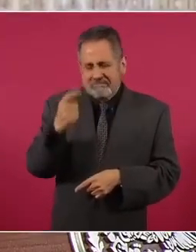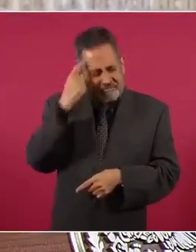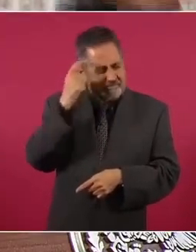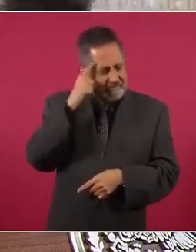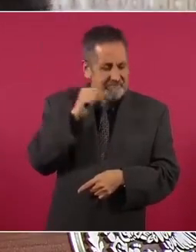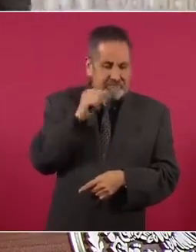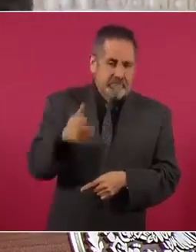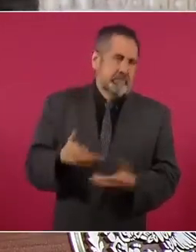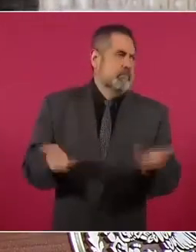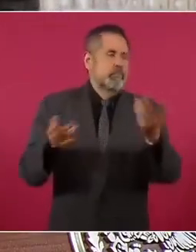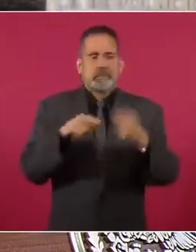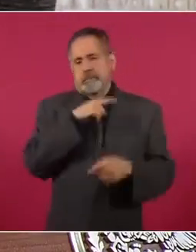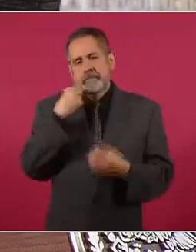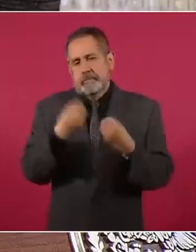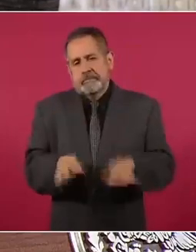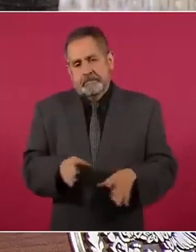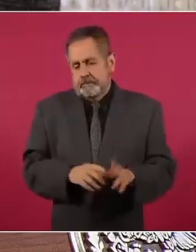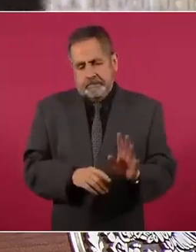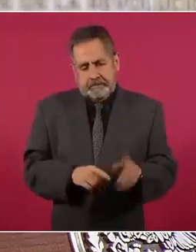no, pues entonces